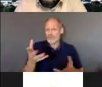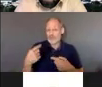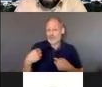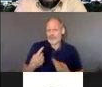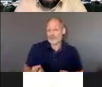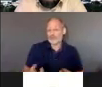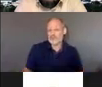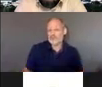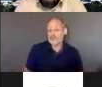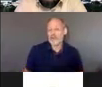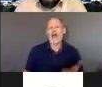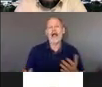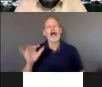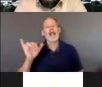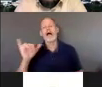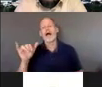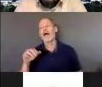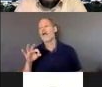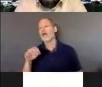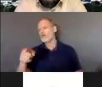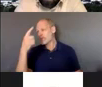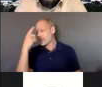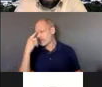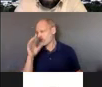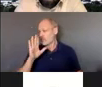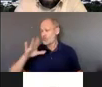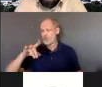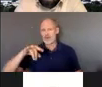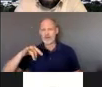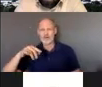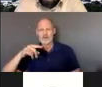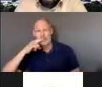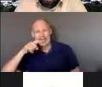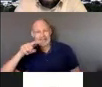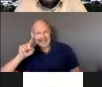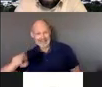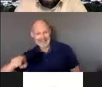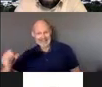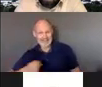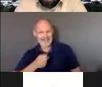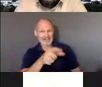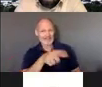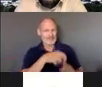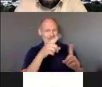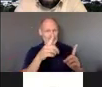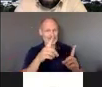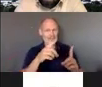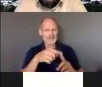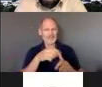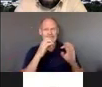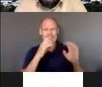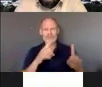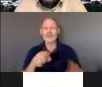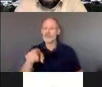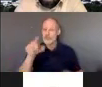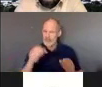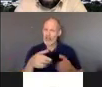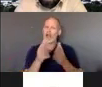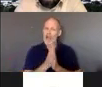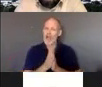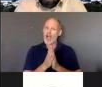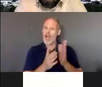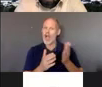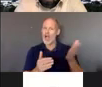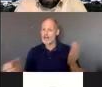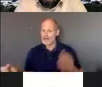ustedes creen que su estudiante necesita educación especial pues pueden empezar y solicitar una evaluación ya para que el